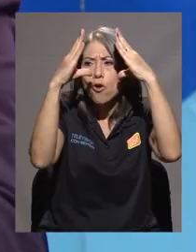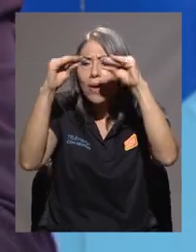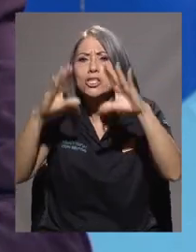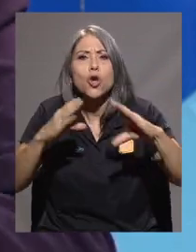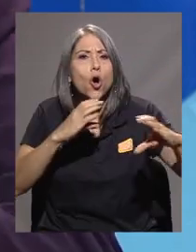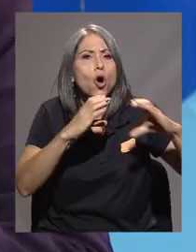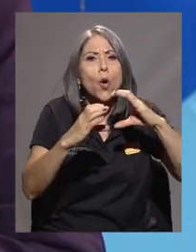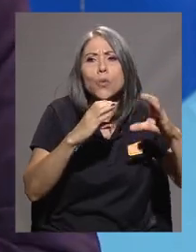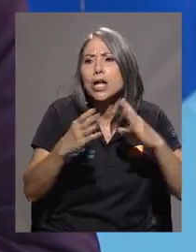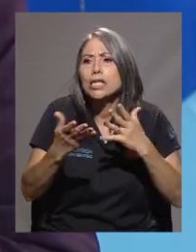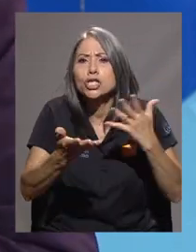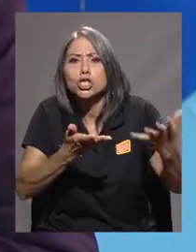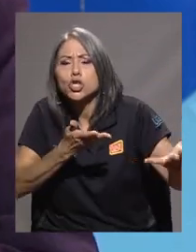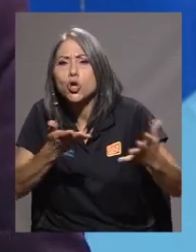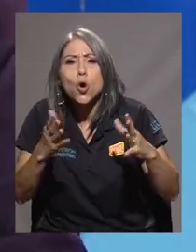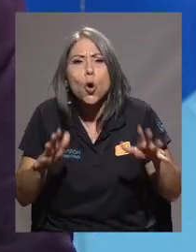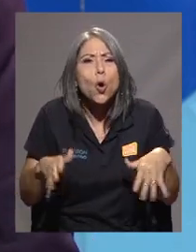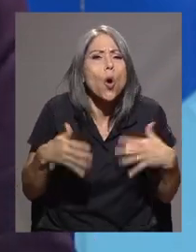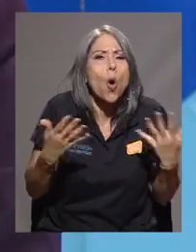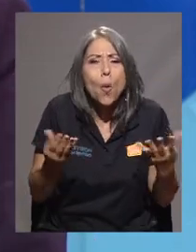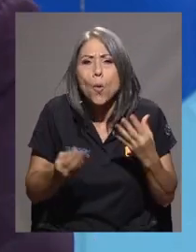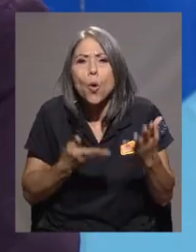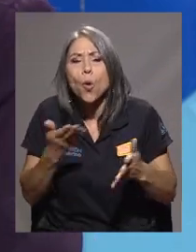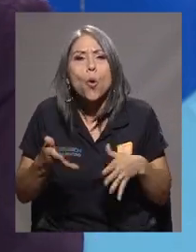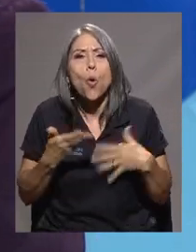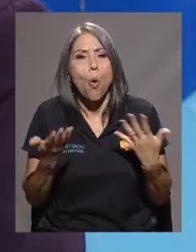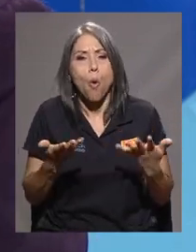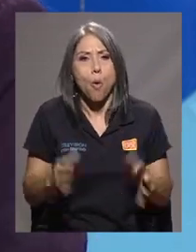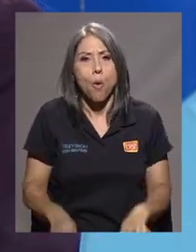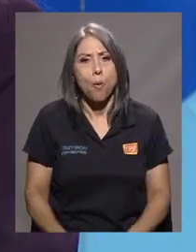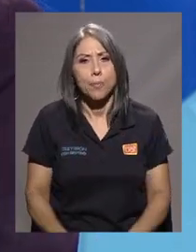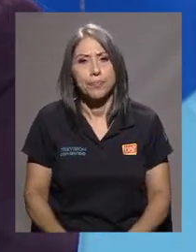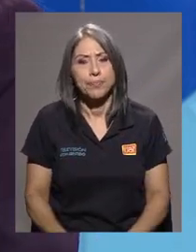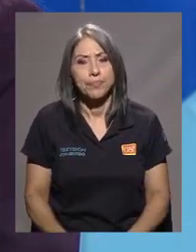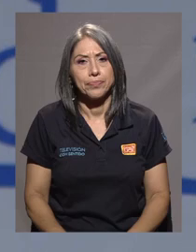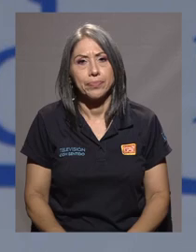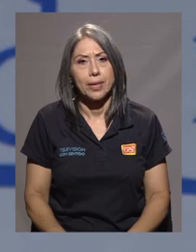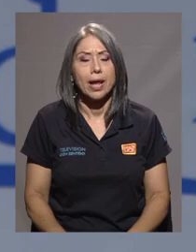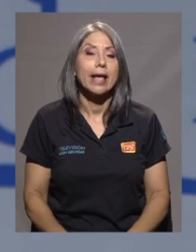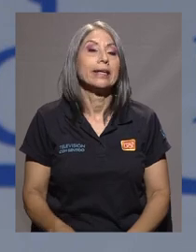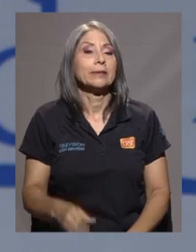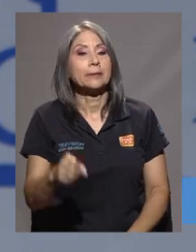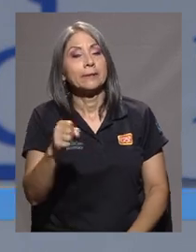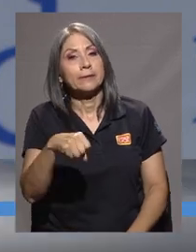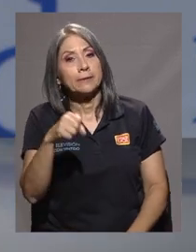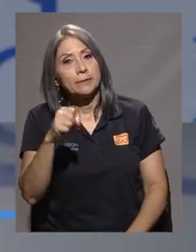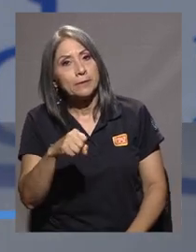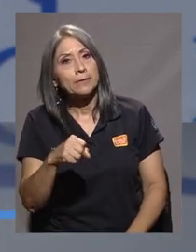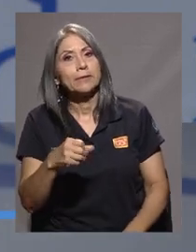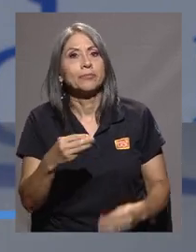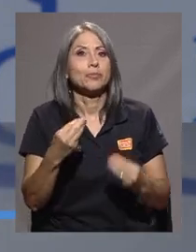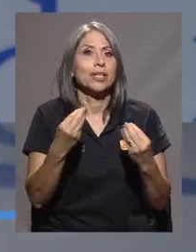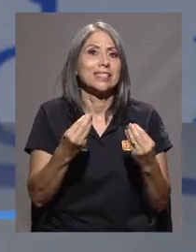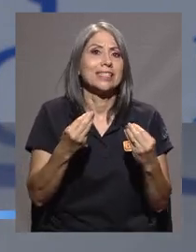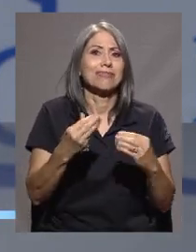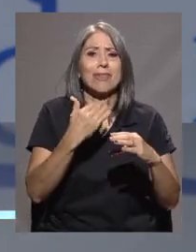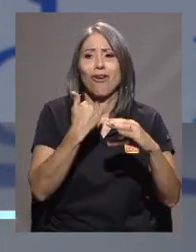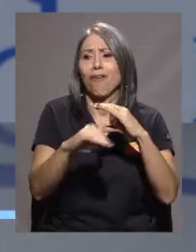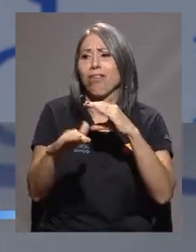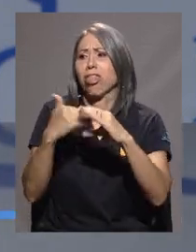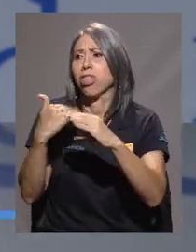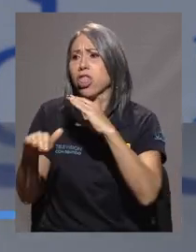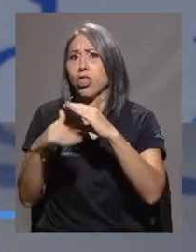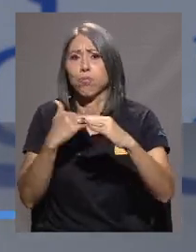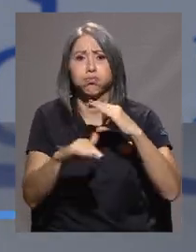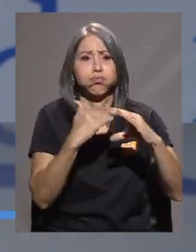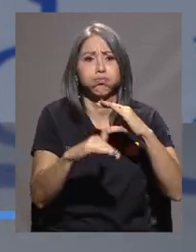por diferentes canales, diferentes herramientas? ¿Cómo lo han podido manejar? Pues sí, claramente la saturación de los